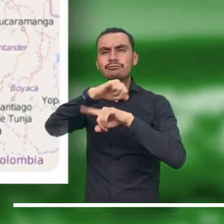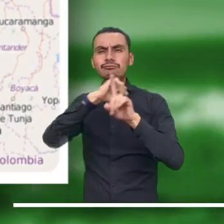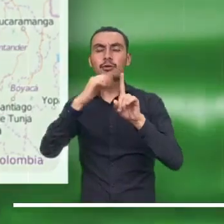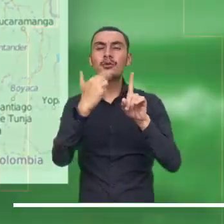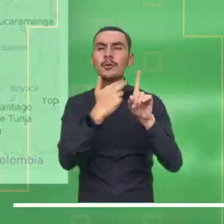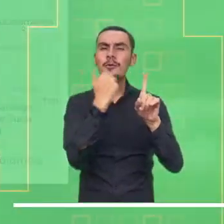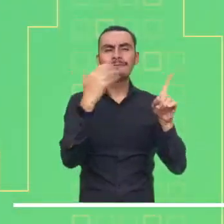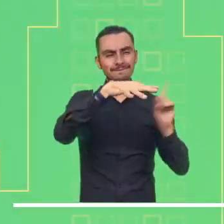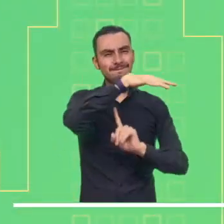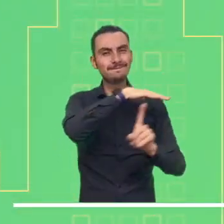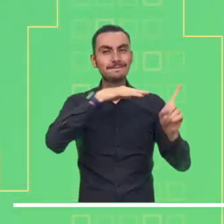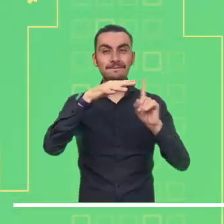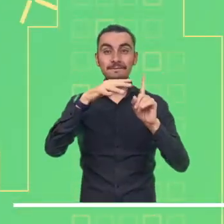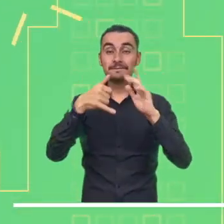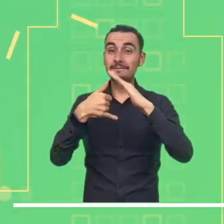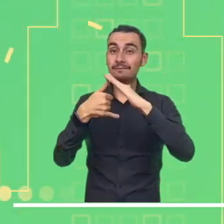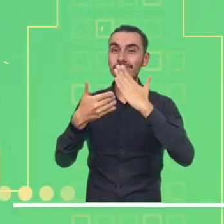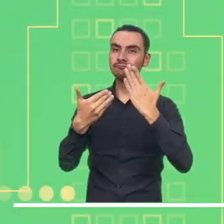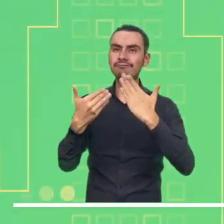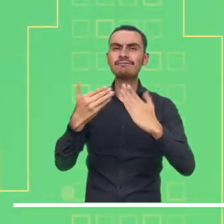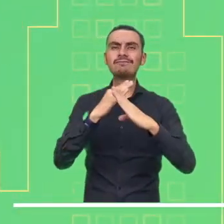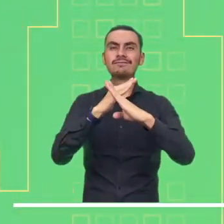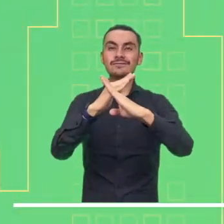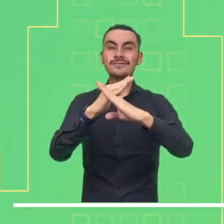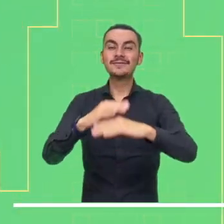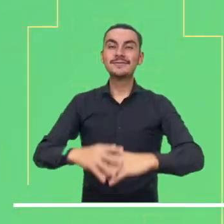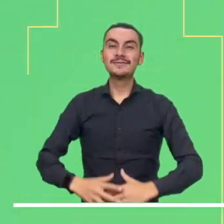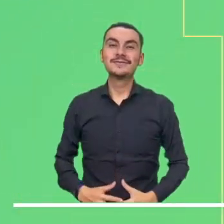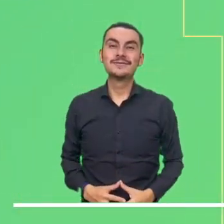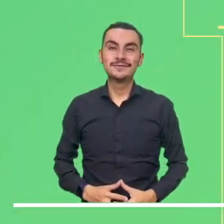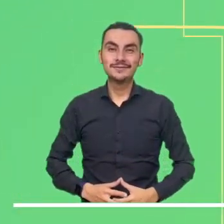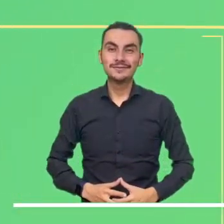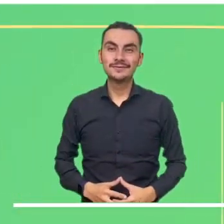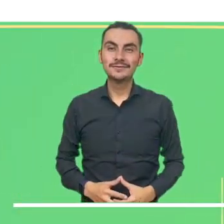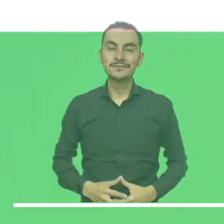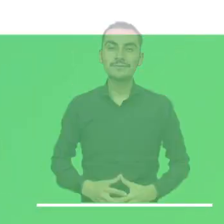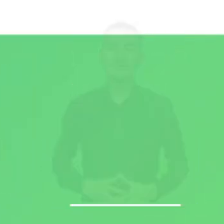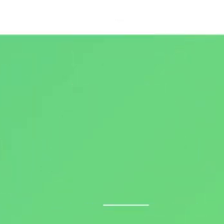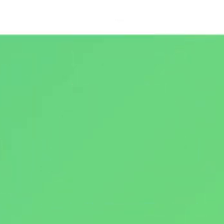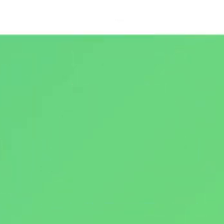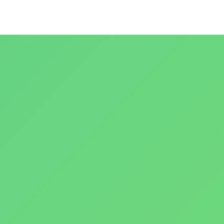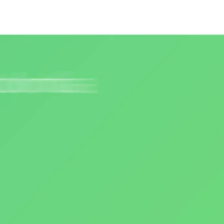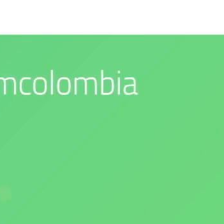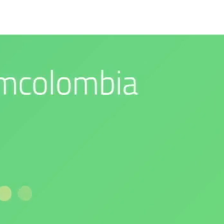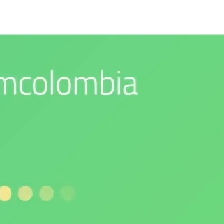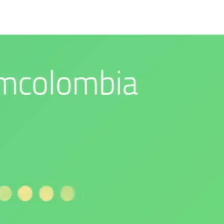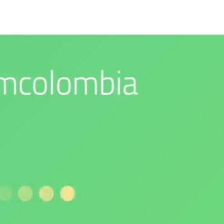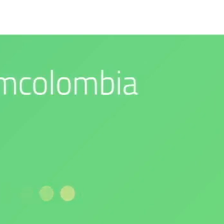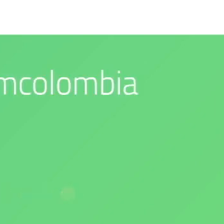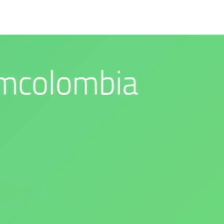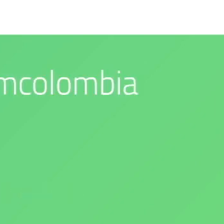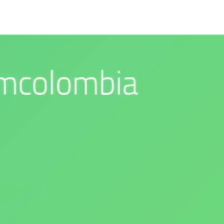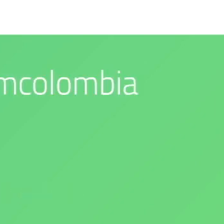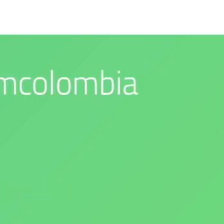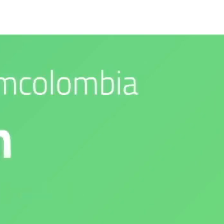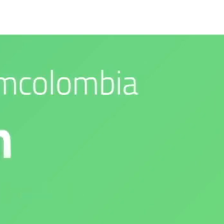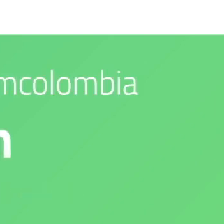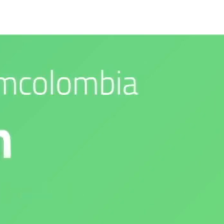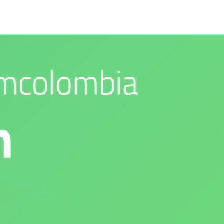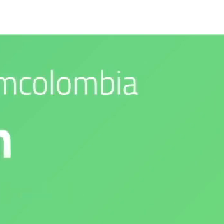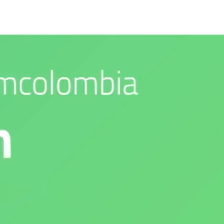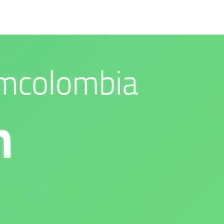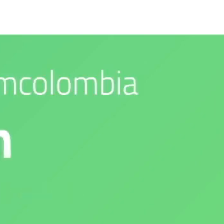Pacífico. Síguenos en nuestras redes sociales. Nuestro compromiso es con el medio ambiente. IDEAM